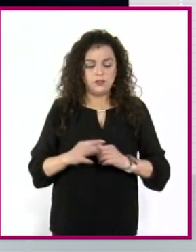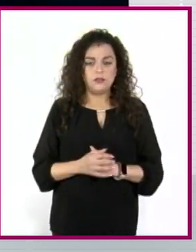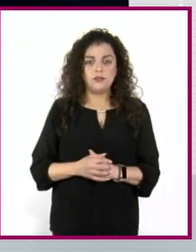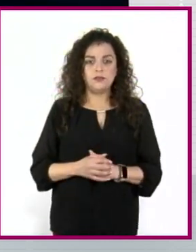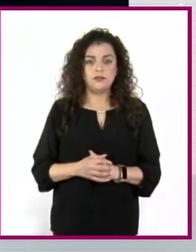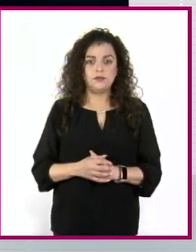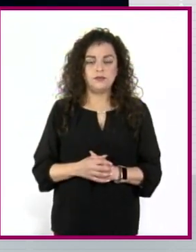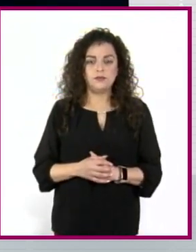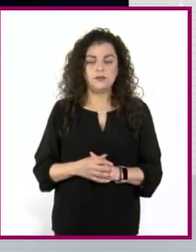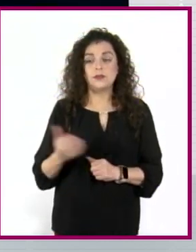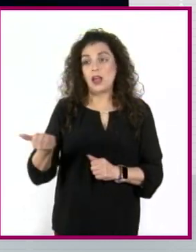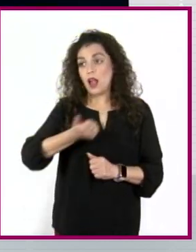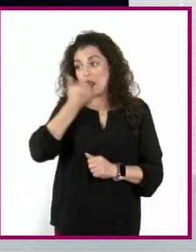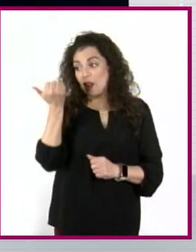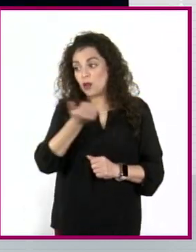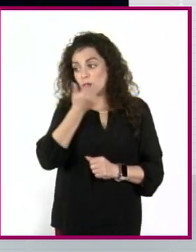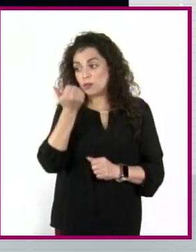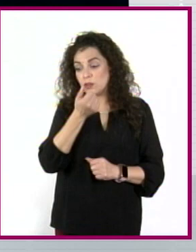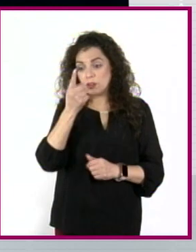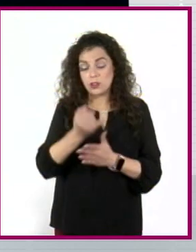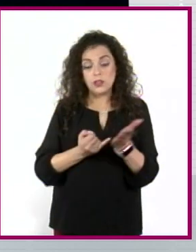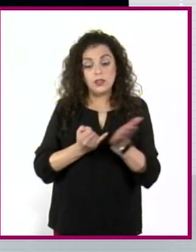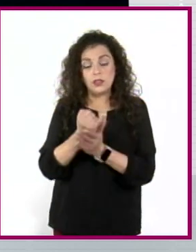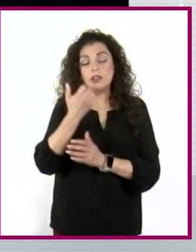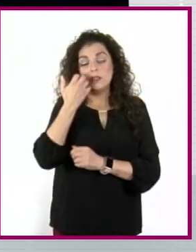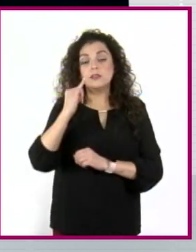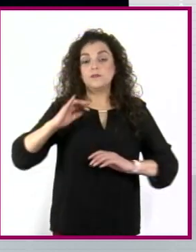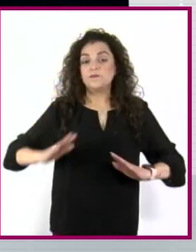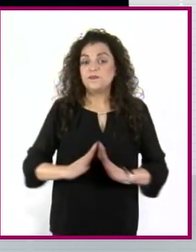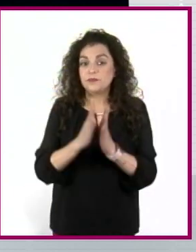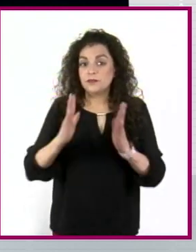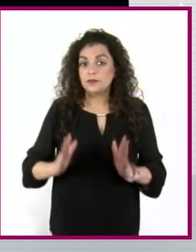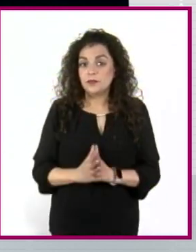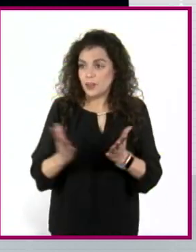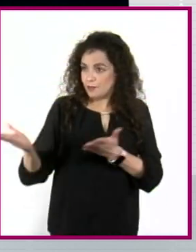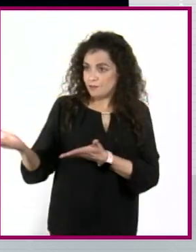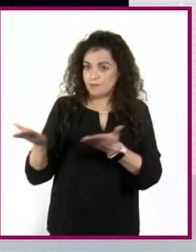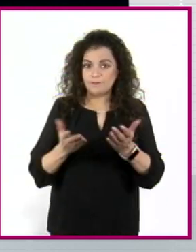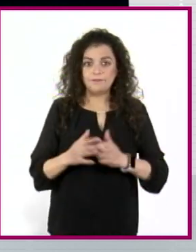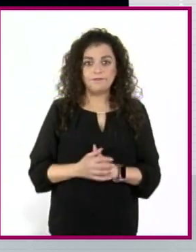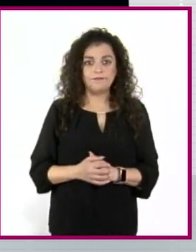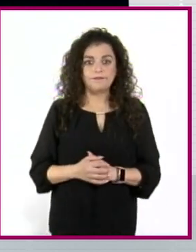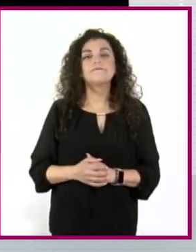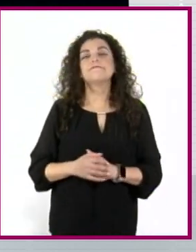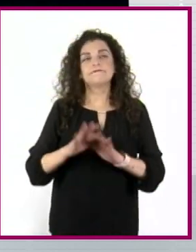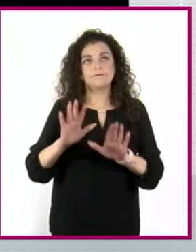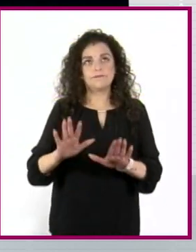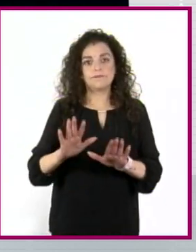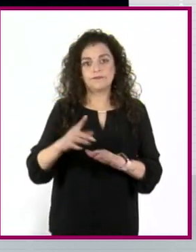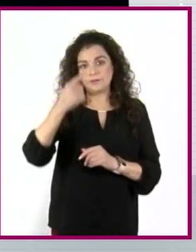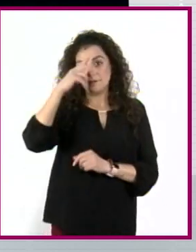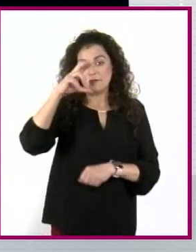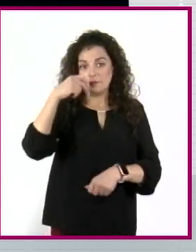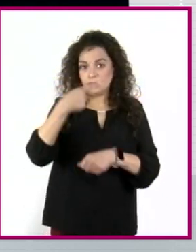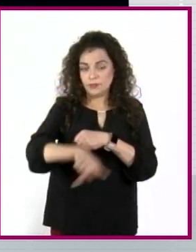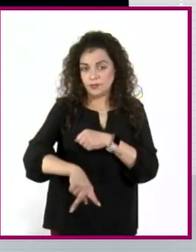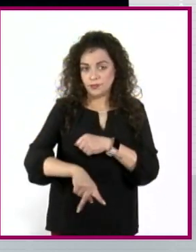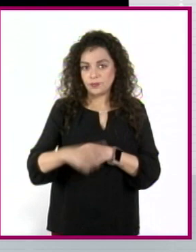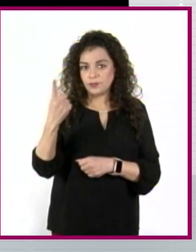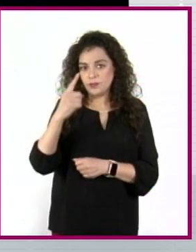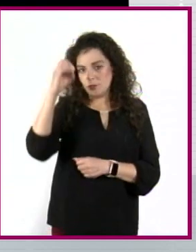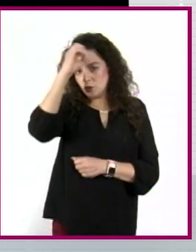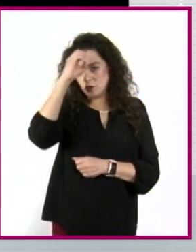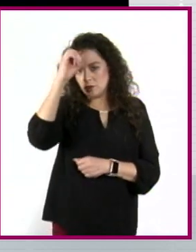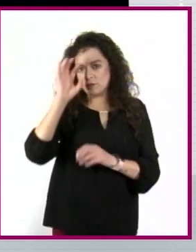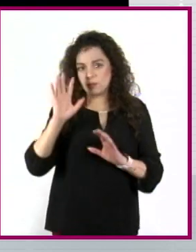a los alumnos que deciden participar. Les digo, miren, para no ponernos en riesgo, ¿qué les parece si